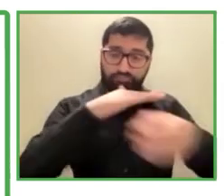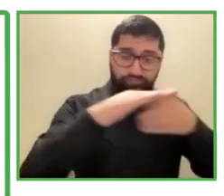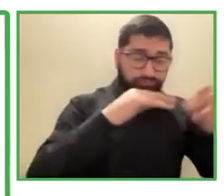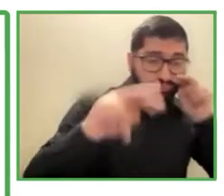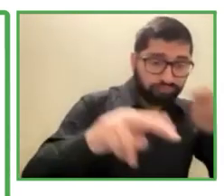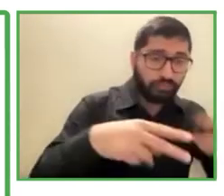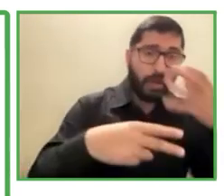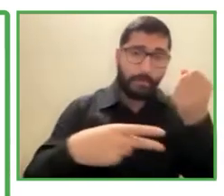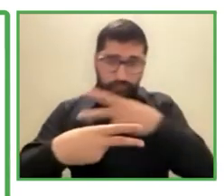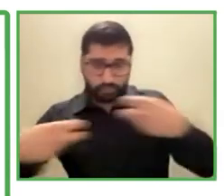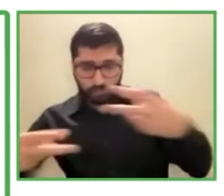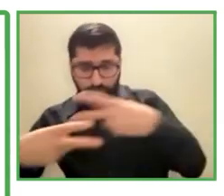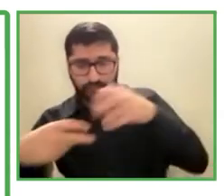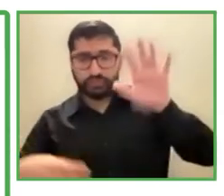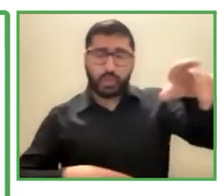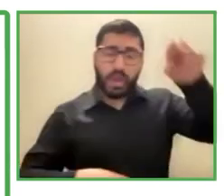web